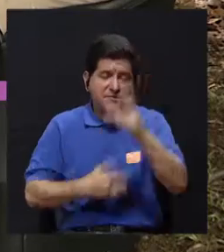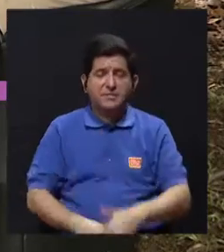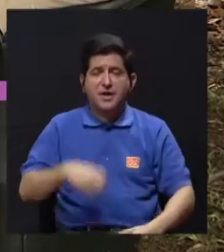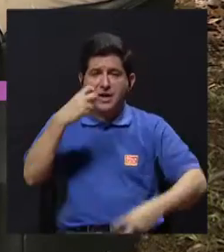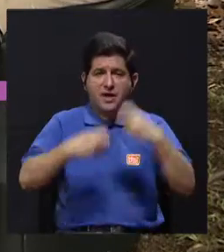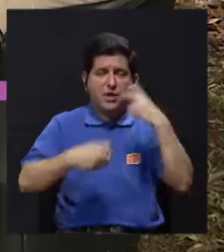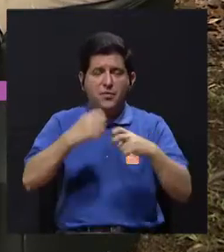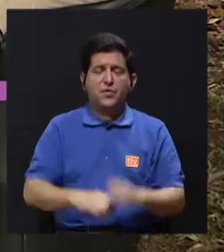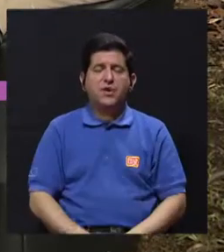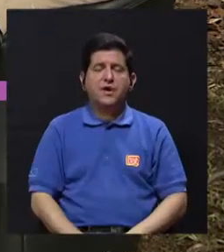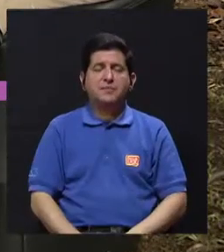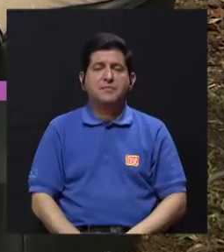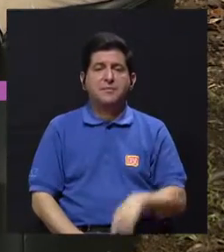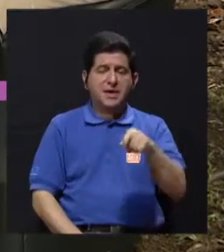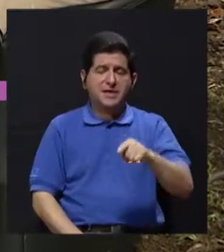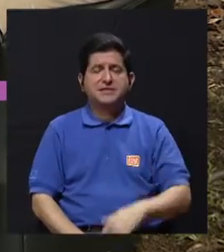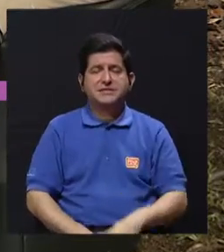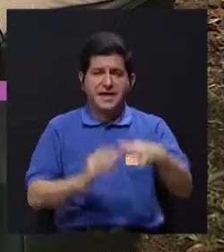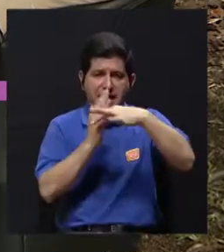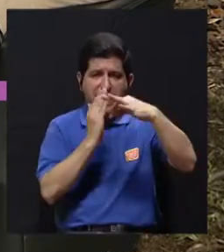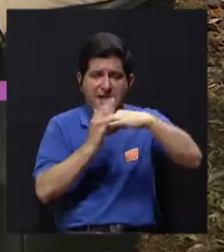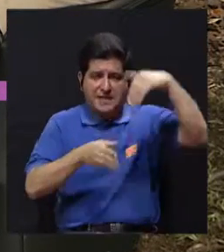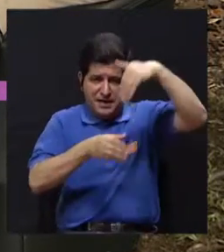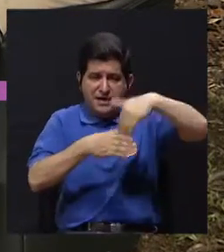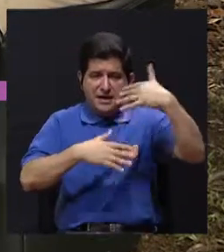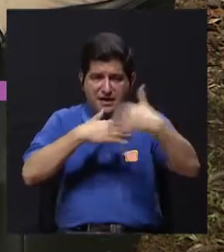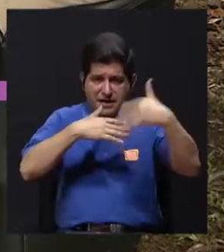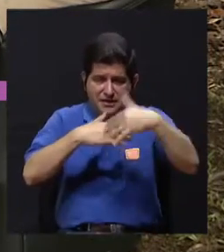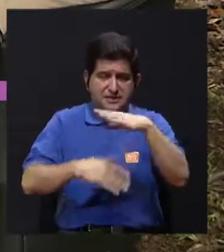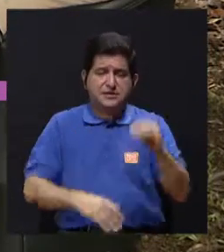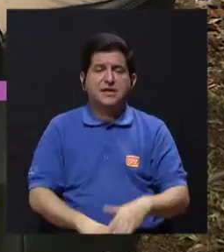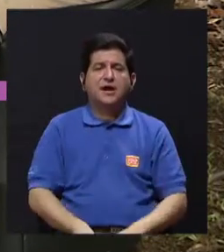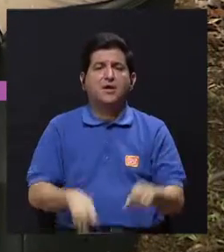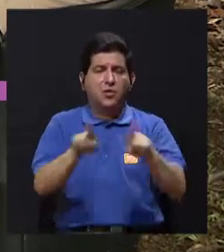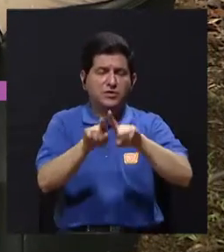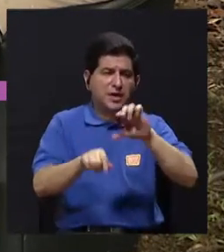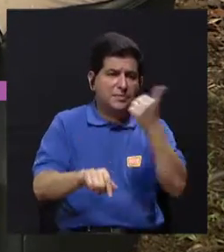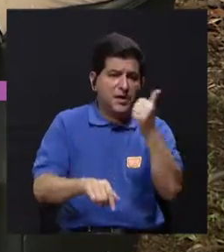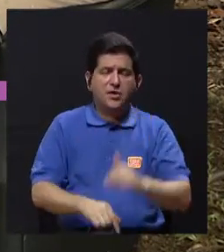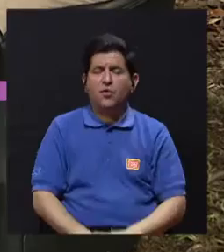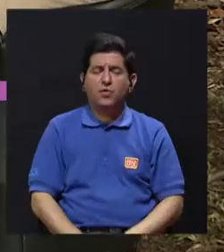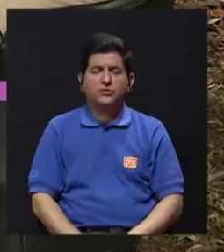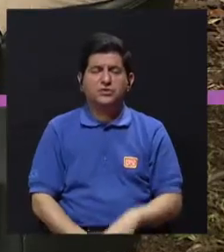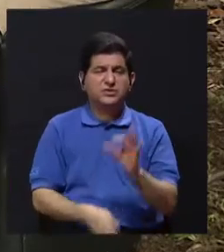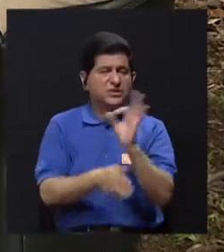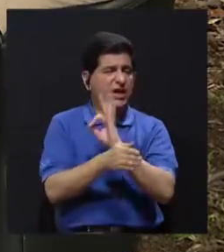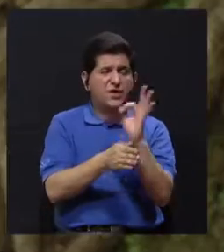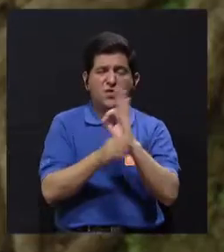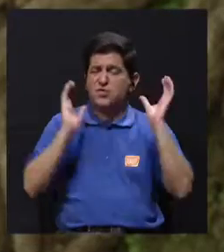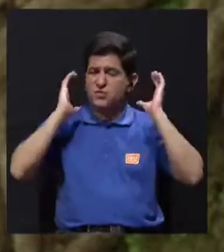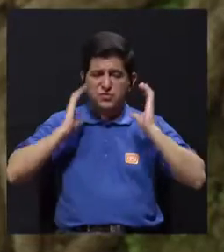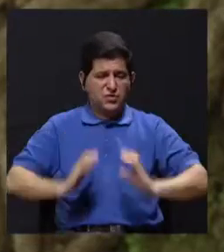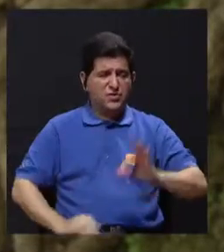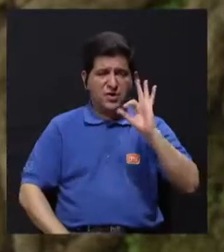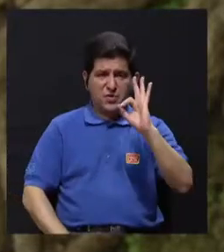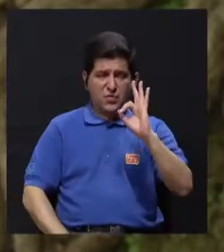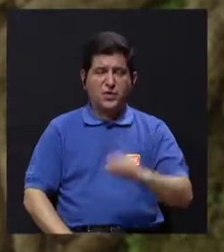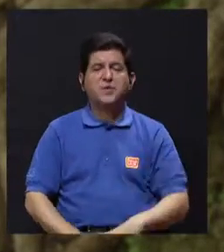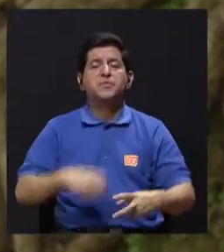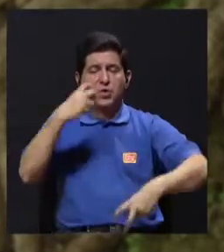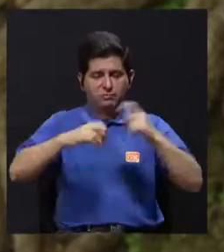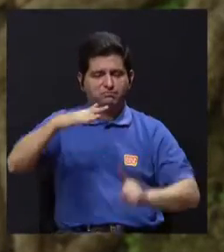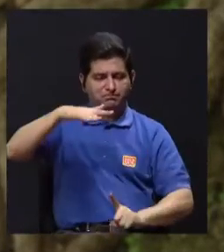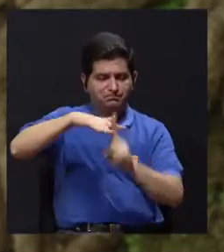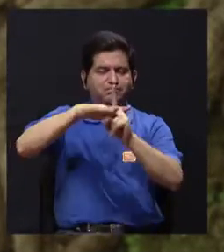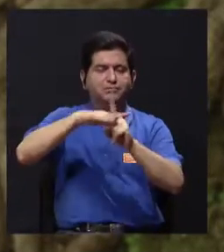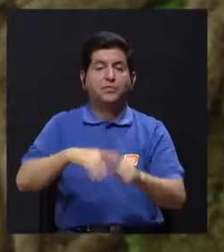Y entonces, las enfermedades como los problemas de colesterol o los problemas de diabetes van a ir aumentando conforme se aumenta la edad porque ya el cuerpo no trabaja